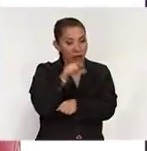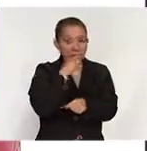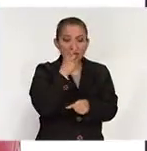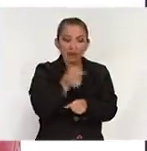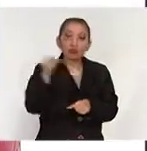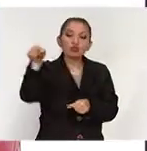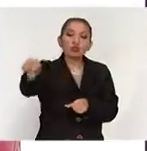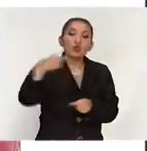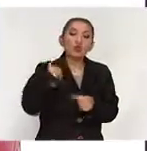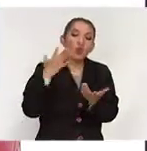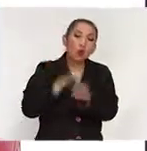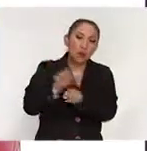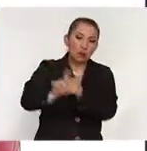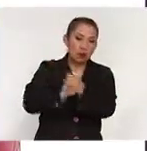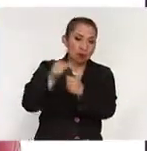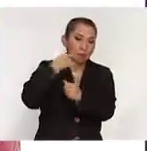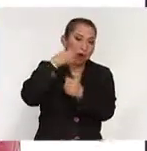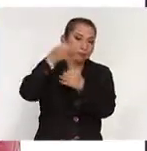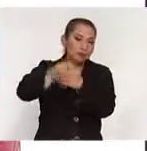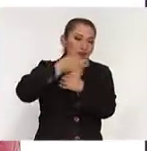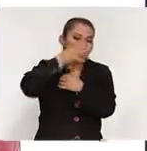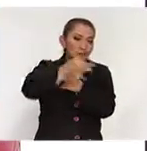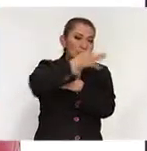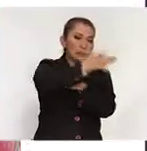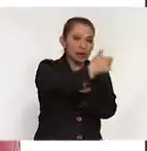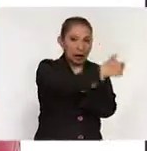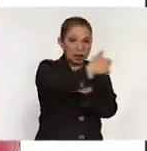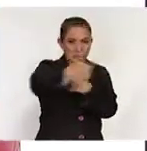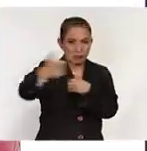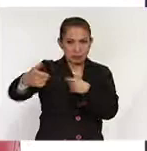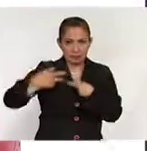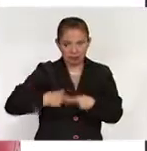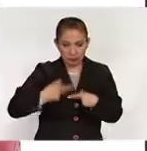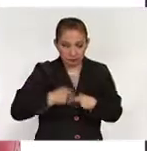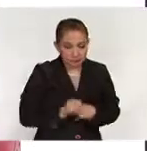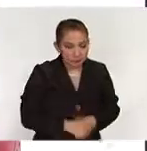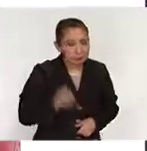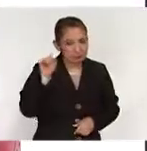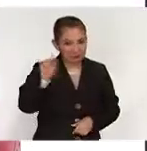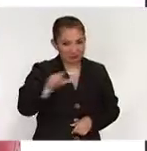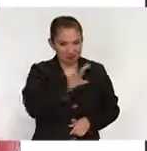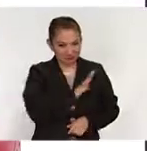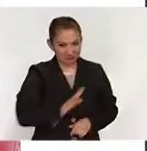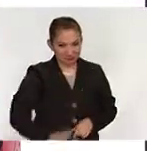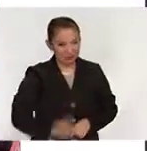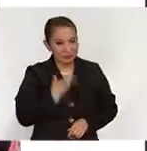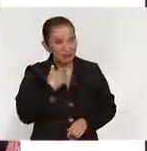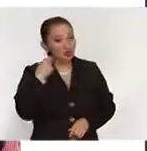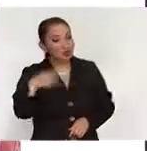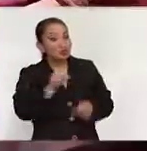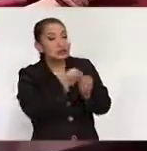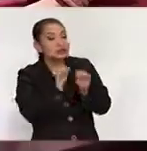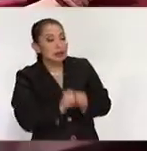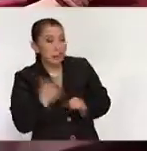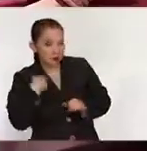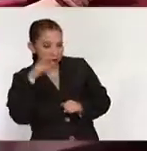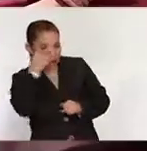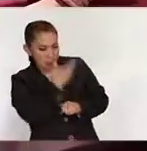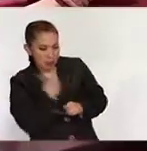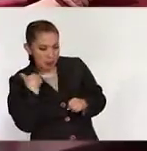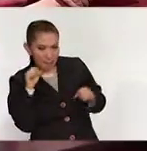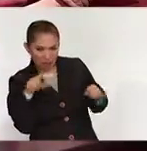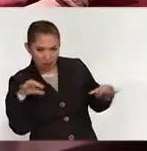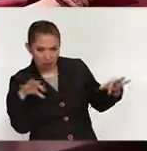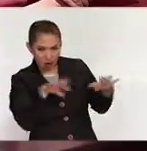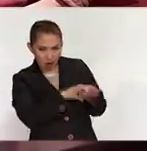fue diciendo cuáles eran los picos que tenían y las inconsistencias que en cada caso iban registrando. Los propios aspirantes también tenían su propio sistema y podían ir revisando